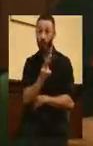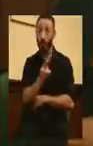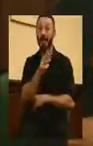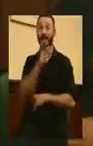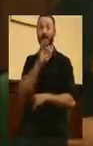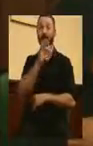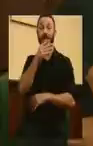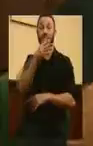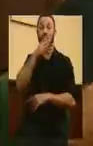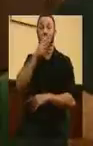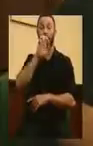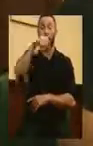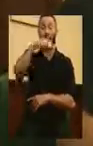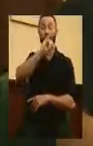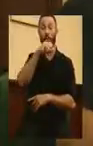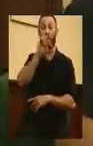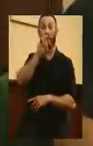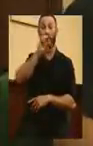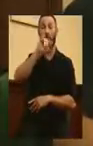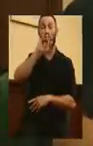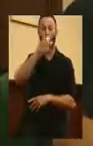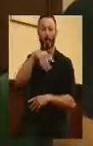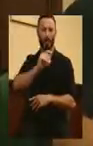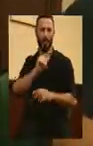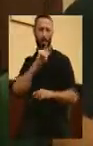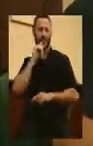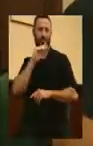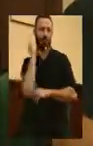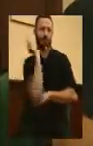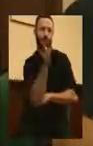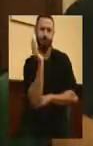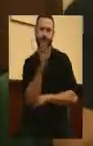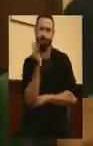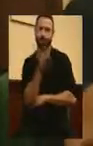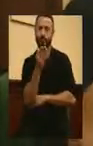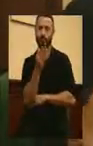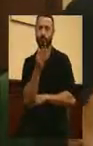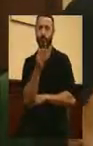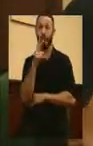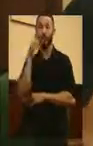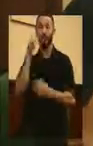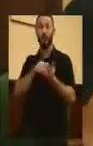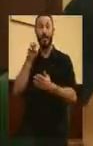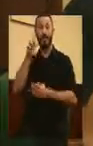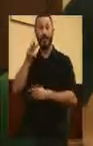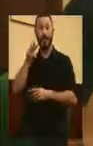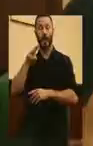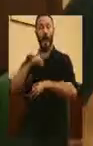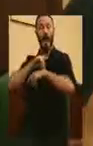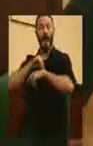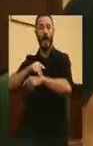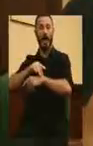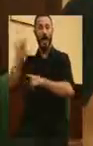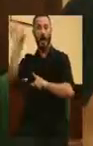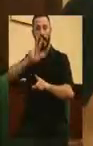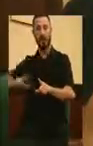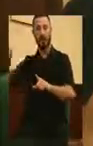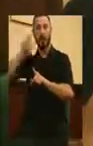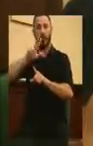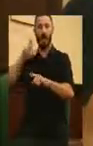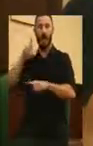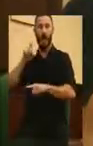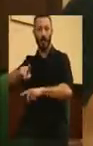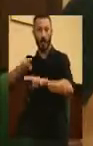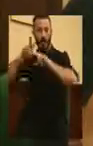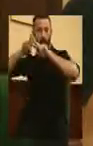superiores a los recomendados. En 2013, la Agencia Internacional para la Investigación del Cáncer de la Organización Mundial de la Salud